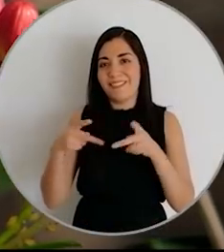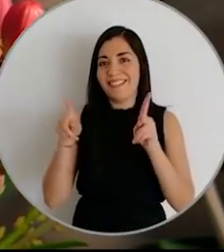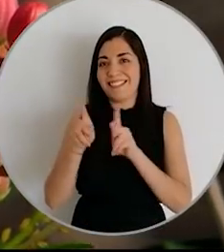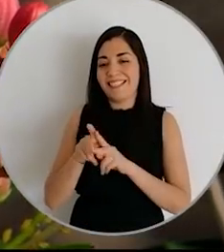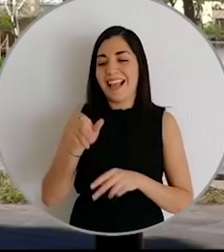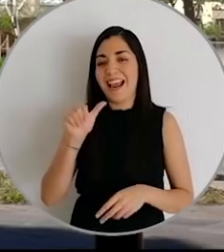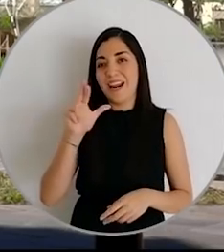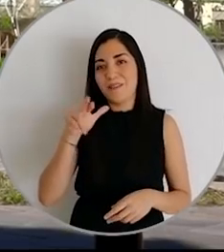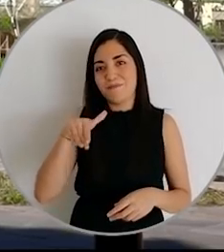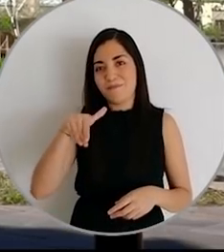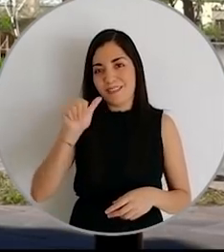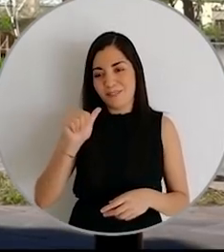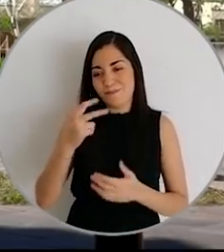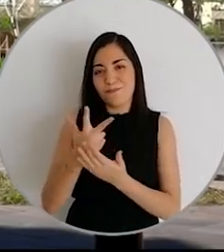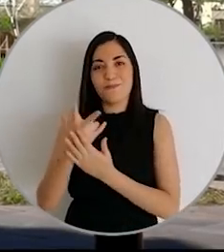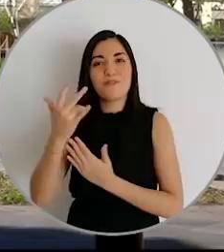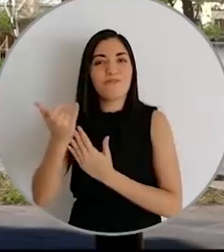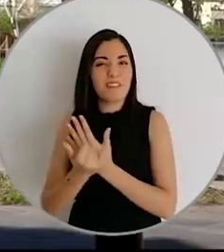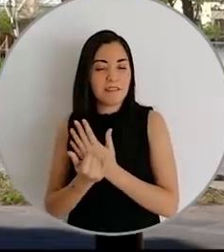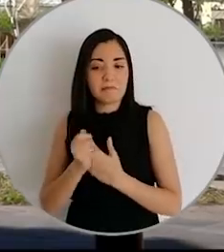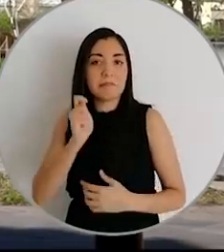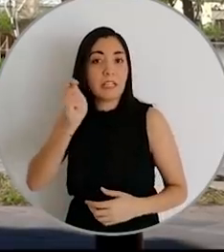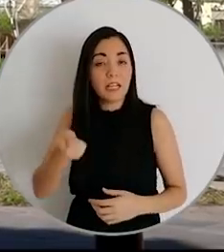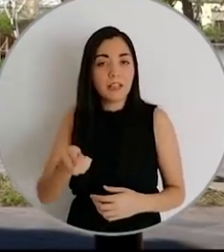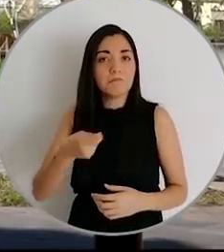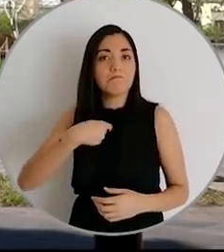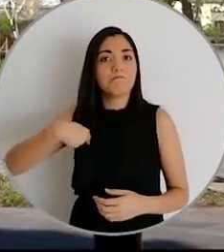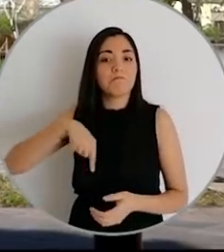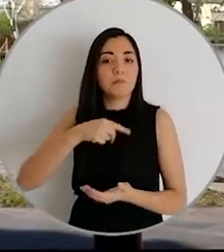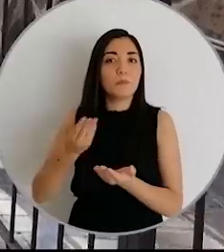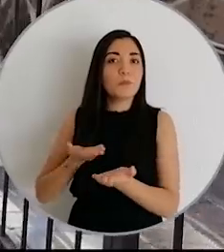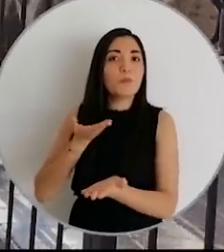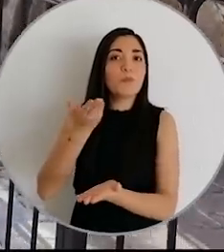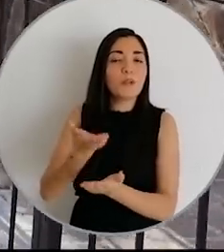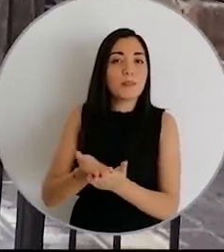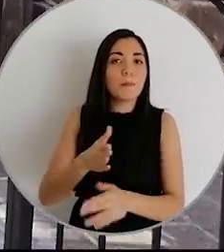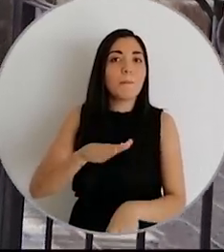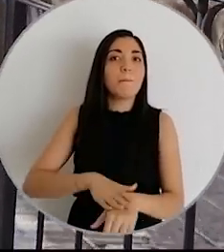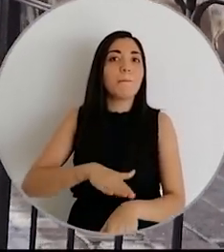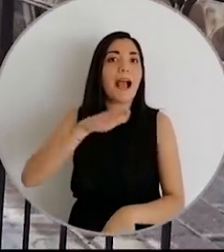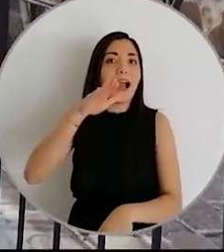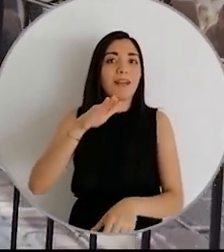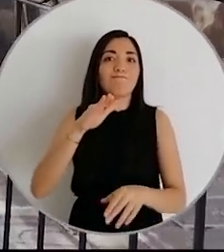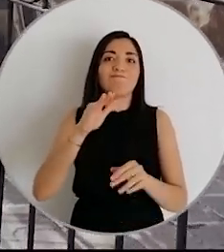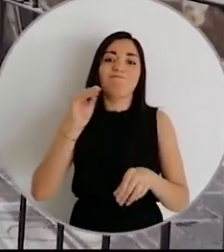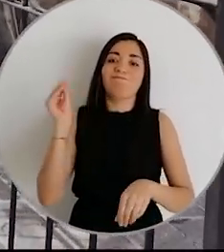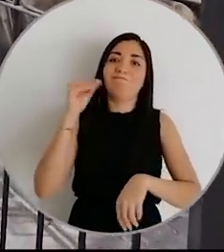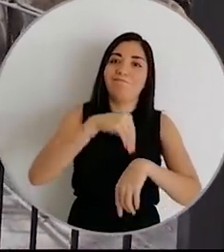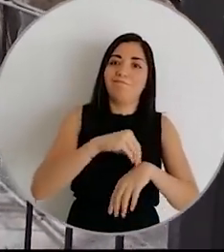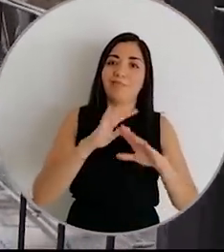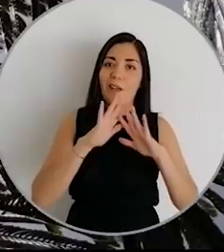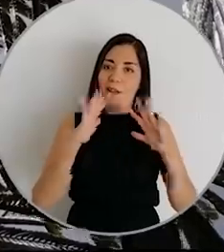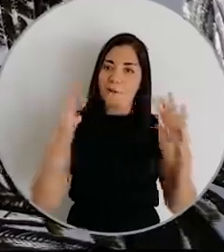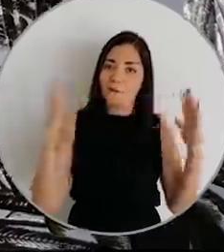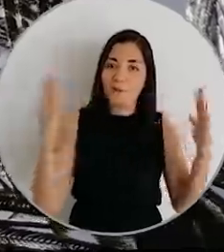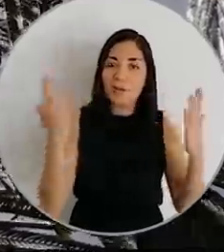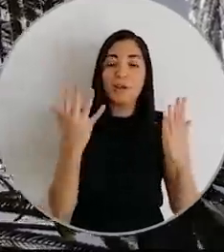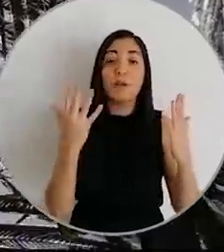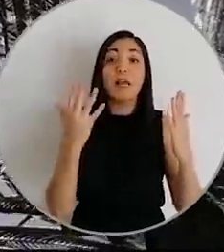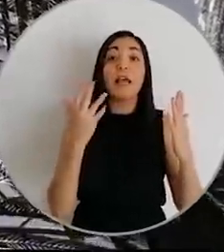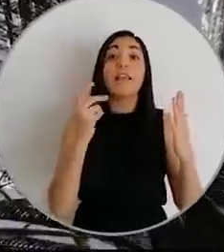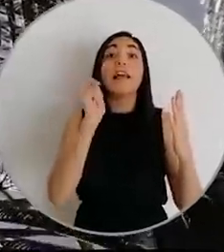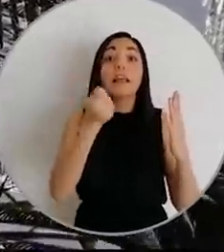El proyecto de la Plaza de Armas es un proyecto que propone incrementar la cobertura de foliar de los árboles con